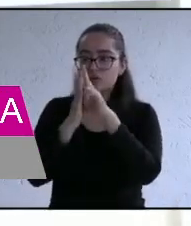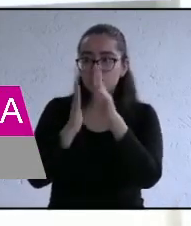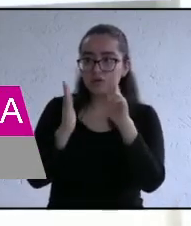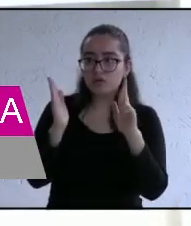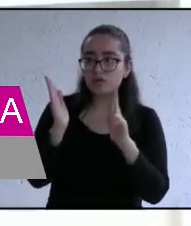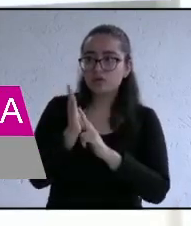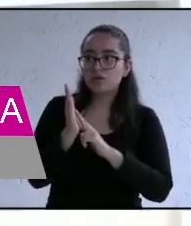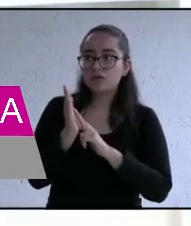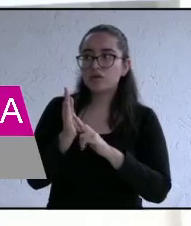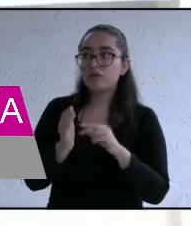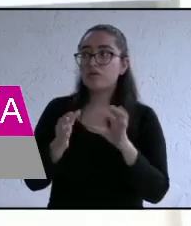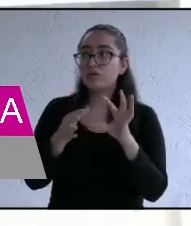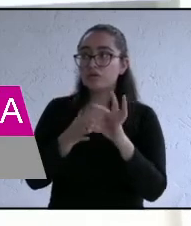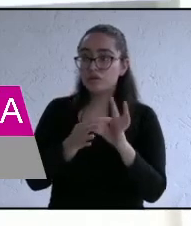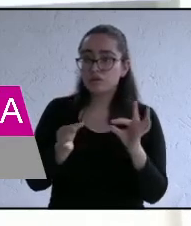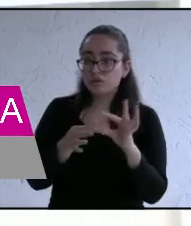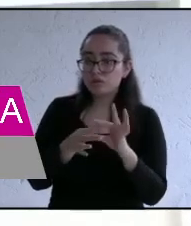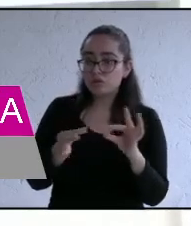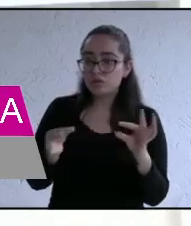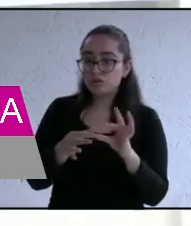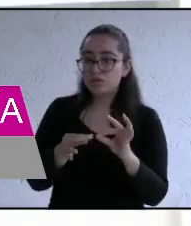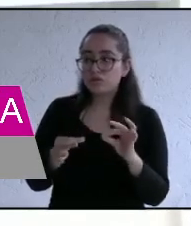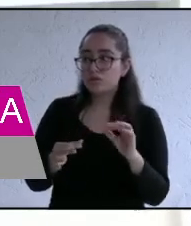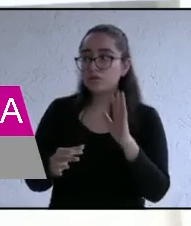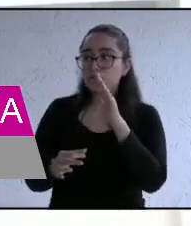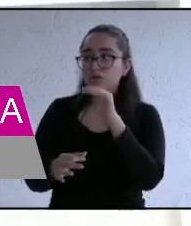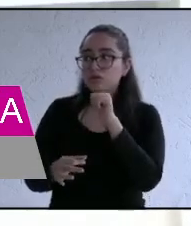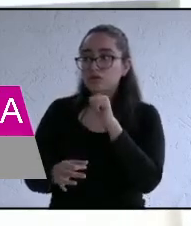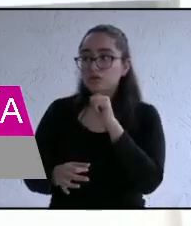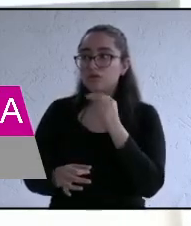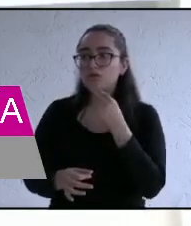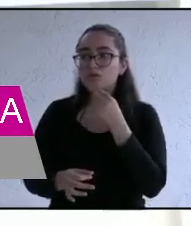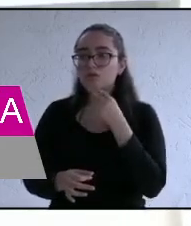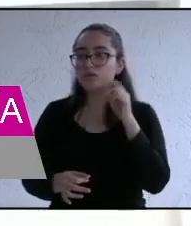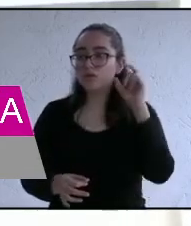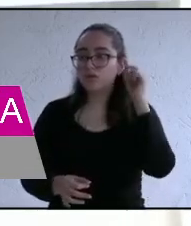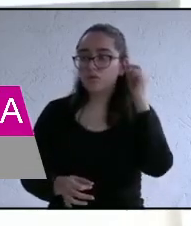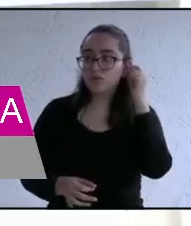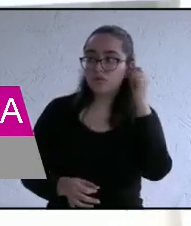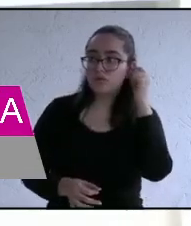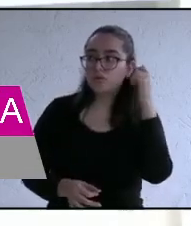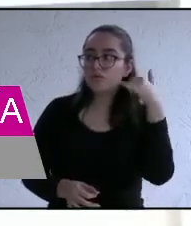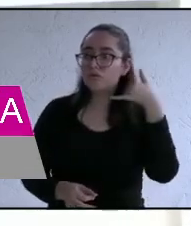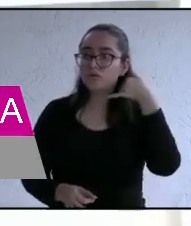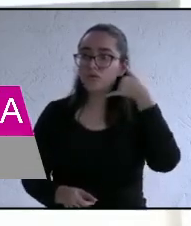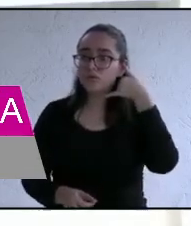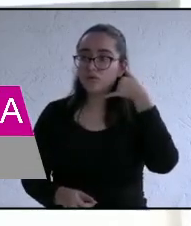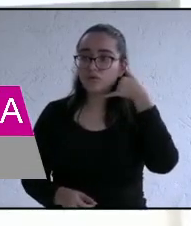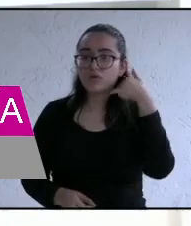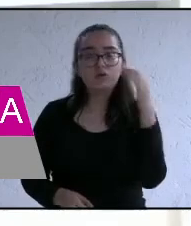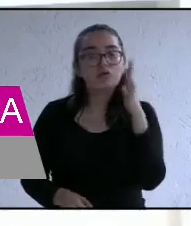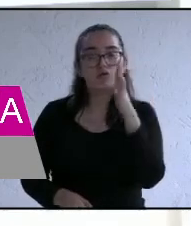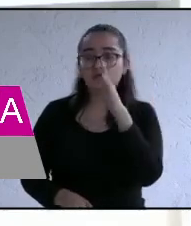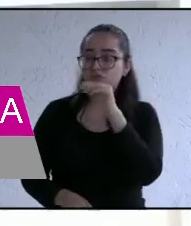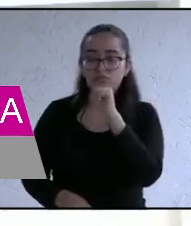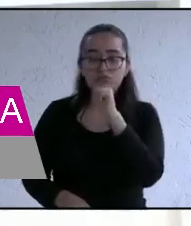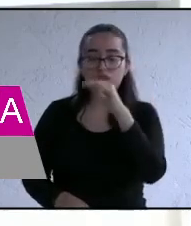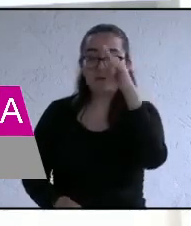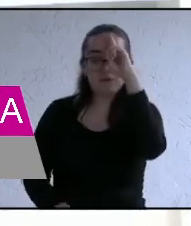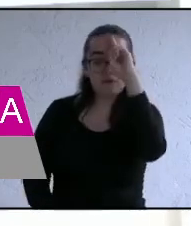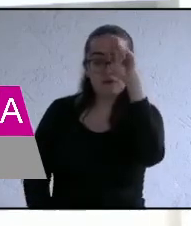les comentamos que no se permite el uso de apuntadores aparatos electrónicos tales como celulares o tablets